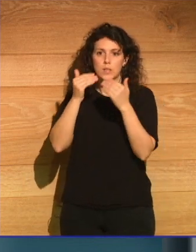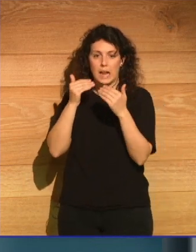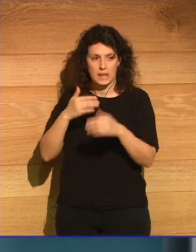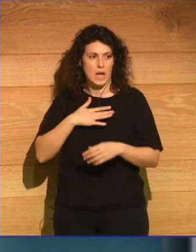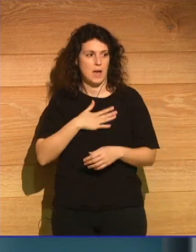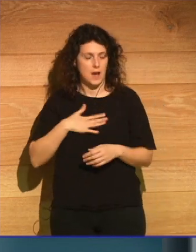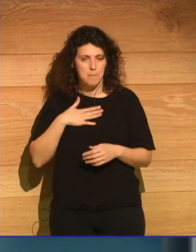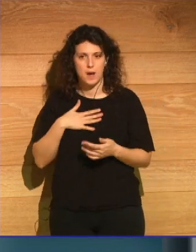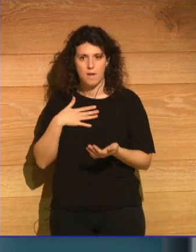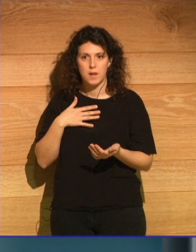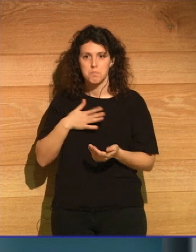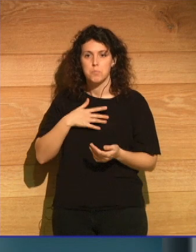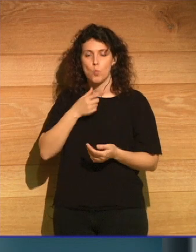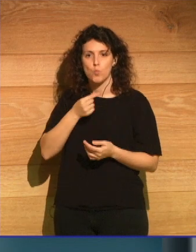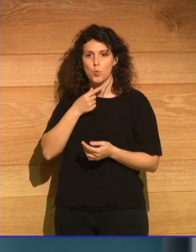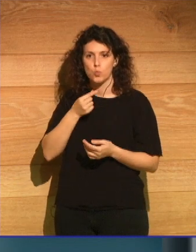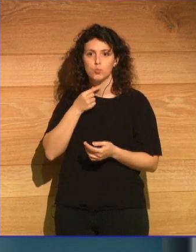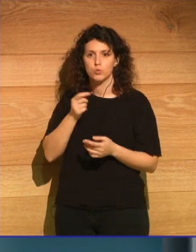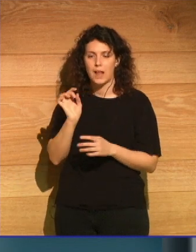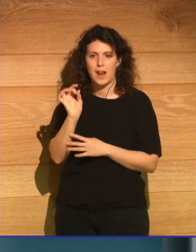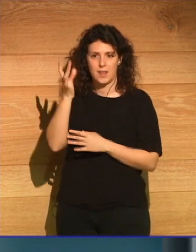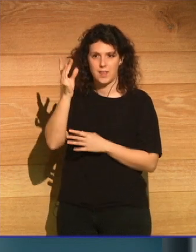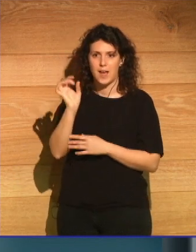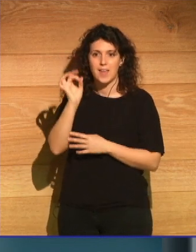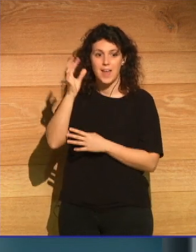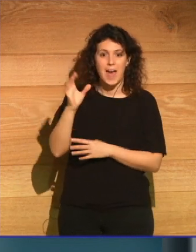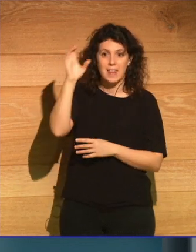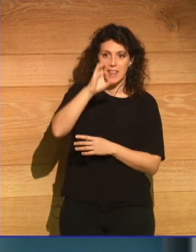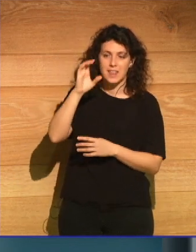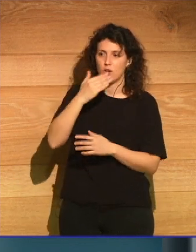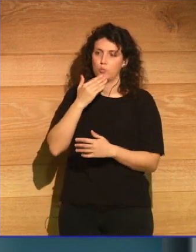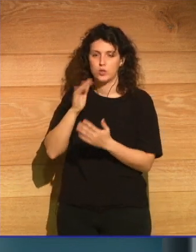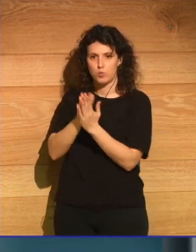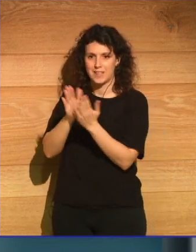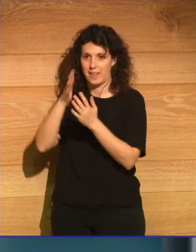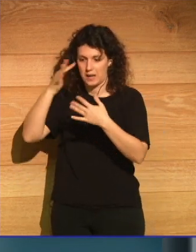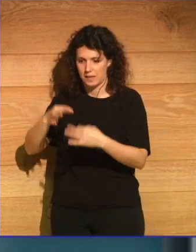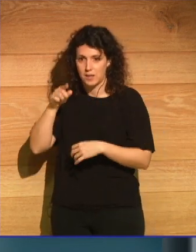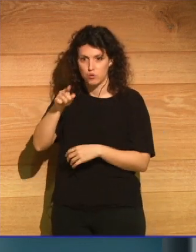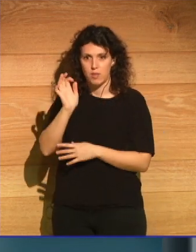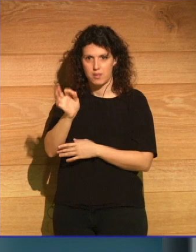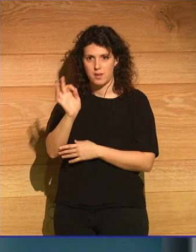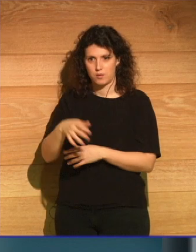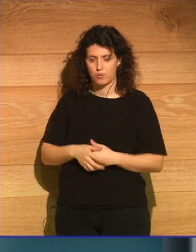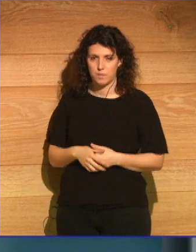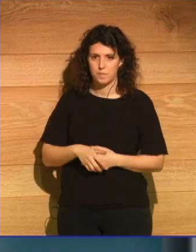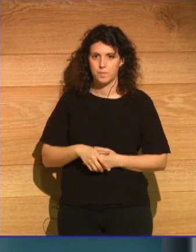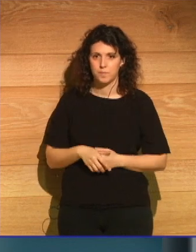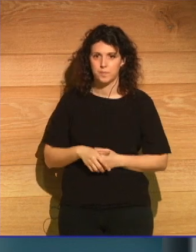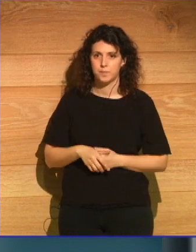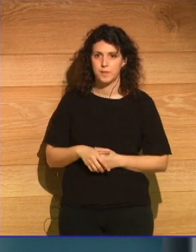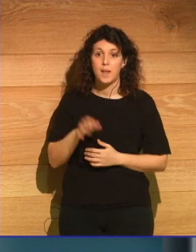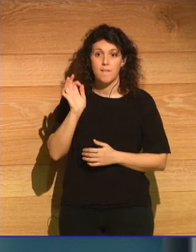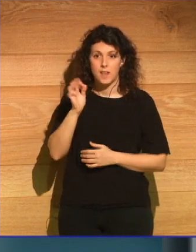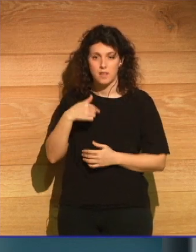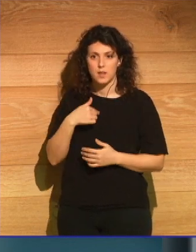Me encanta la idea de que la ciencia es la poesía de la realidad. Eso es totalmente cierto. Es